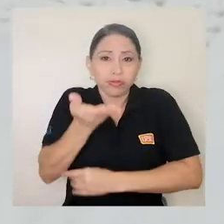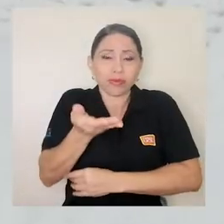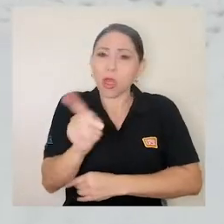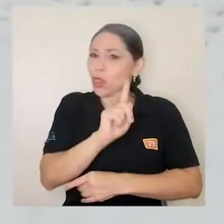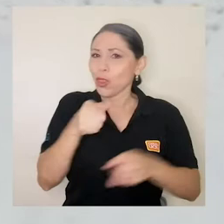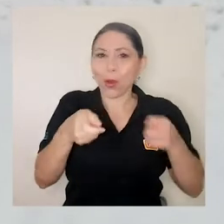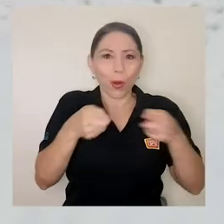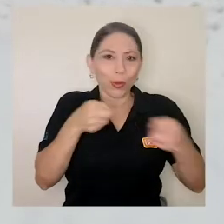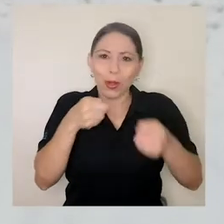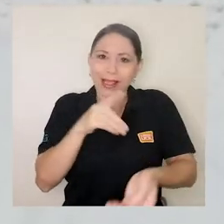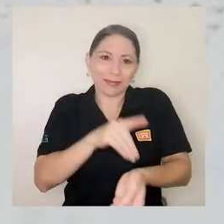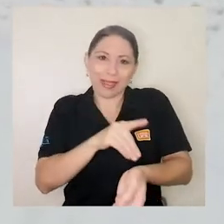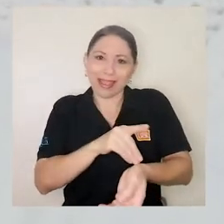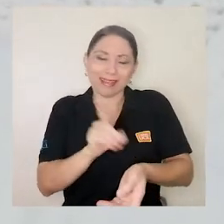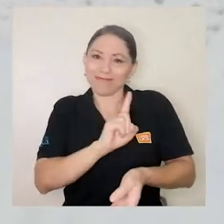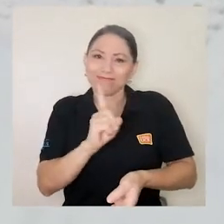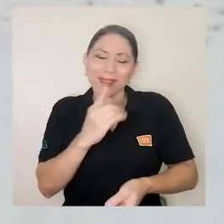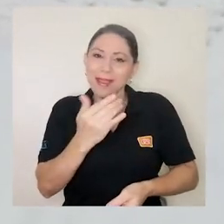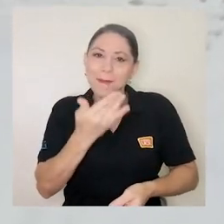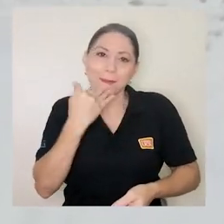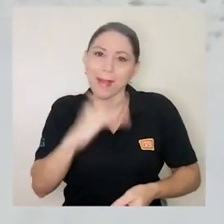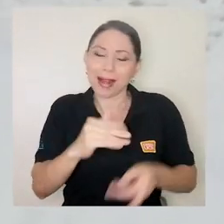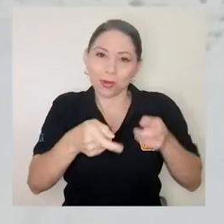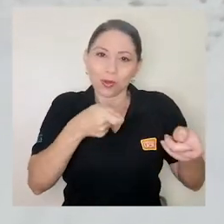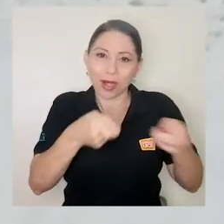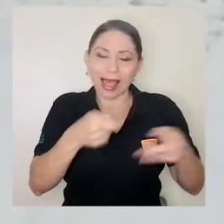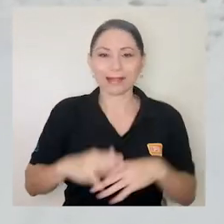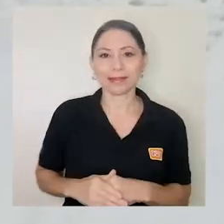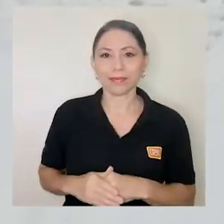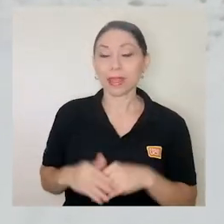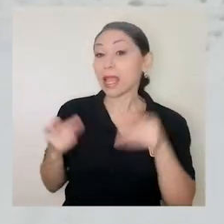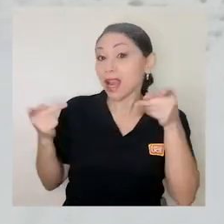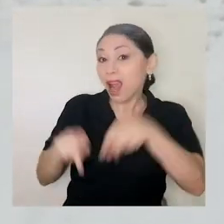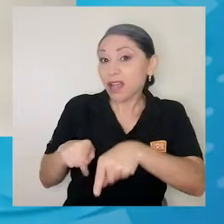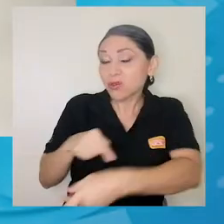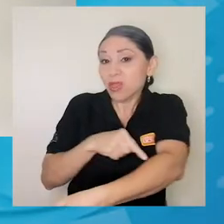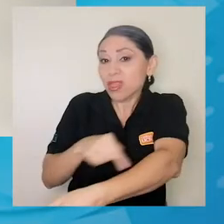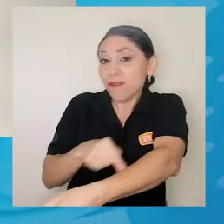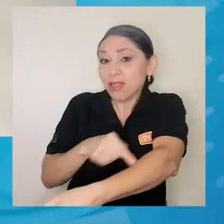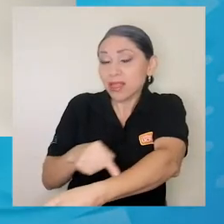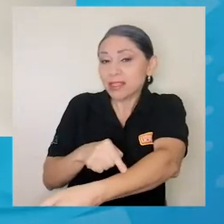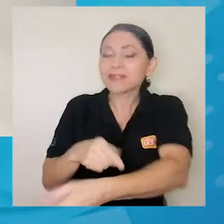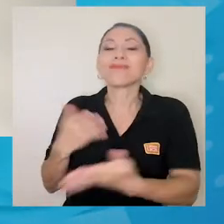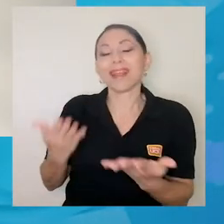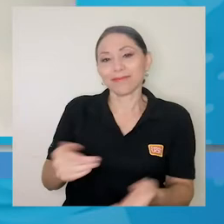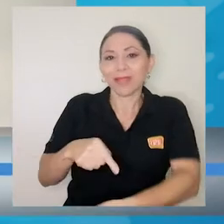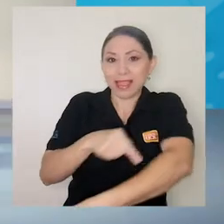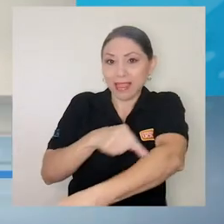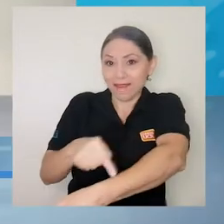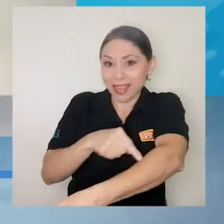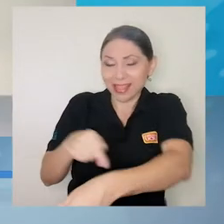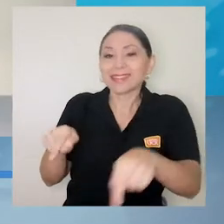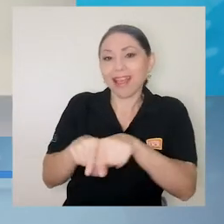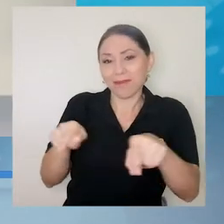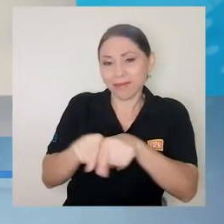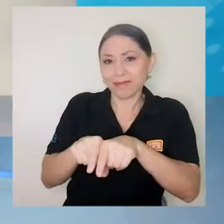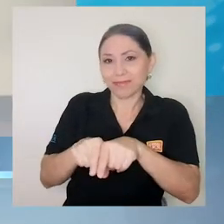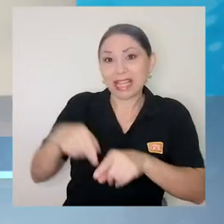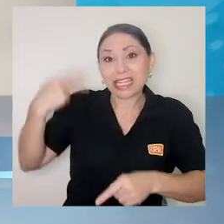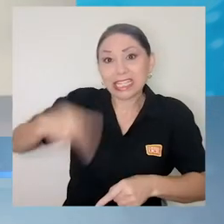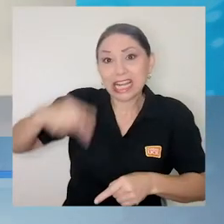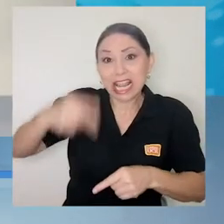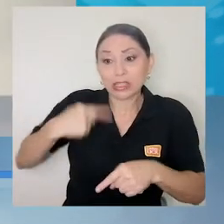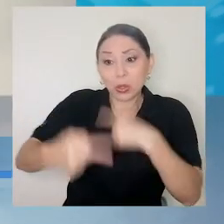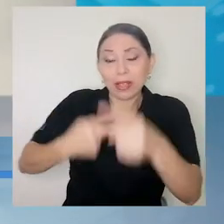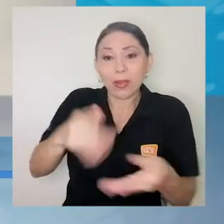controladas. ¿Y en el caso de la diabetes? En cuanto a la diabetes igualmente el riesgo se relaciona principalmente con